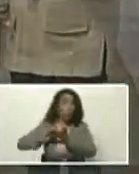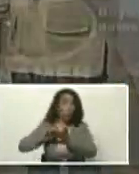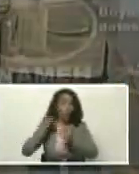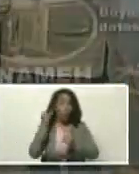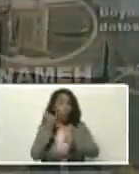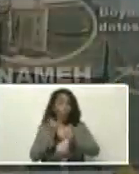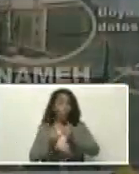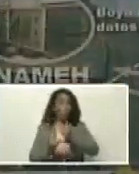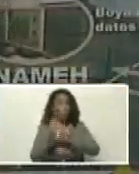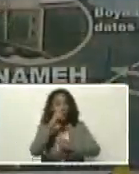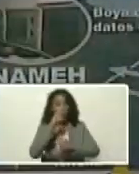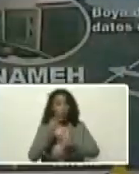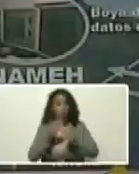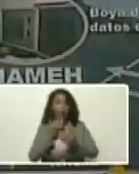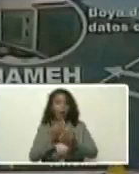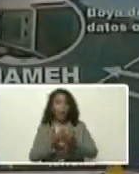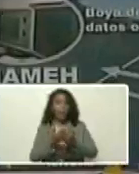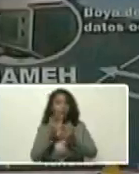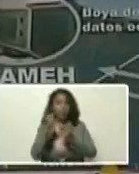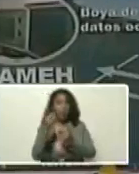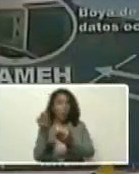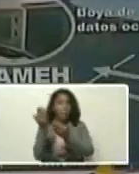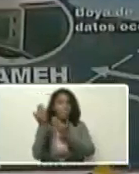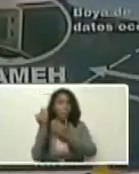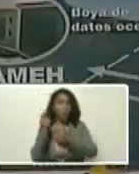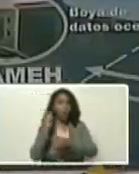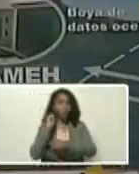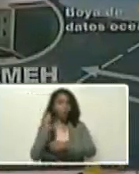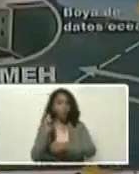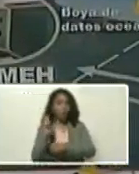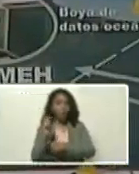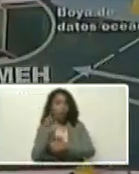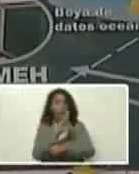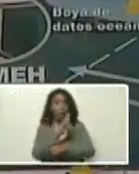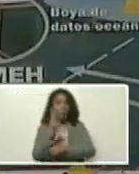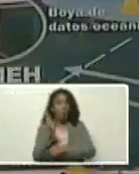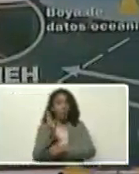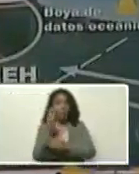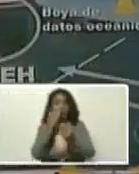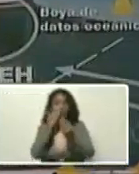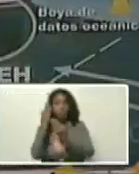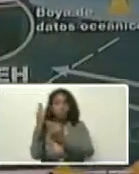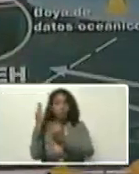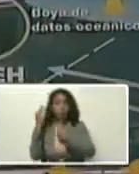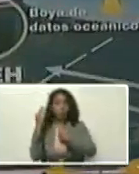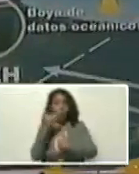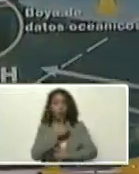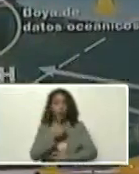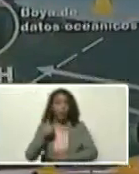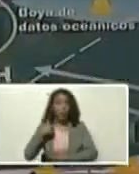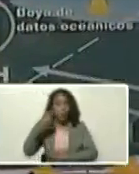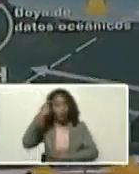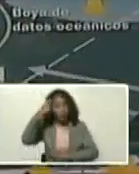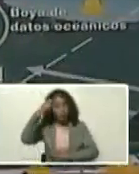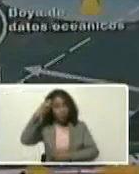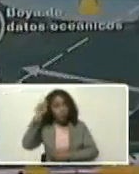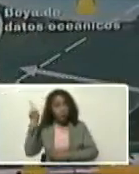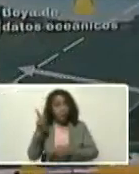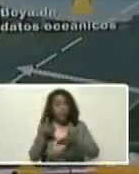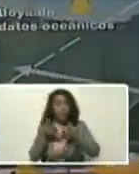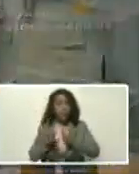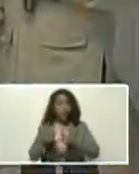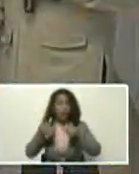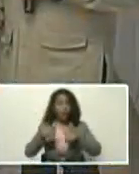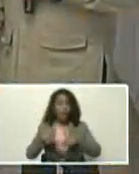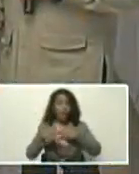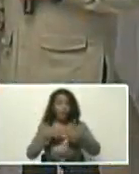años, mi comandante, gracias, a su apoyo, a la inversión, de la república, Quiero recordar, que el Inamet, nació en revolución,